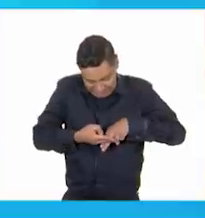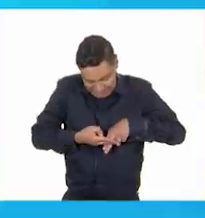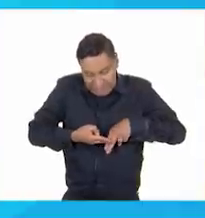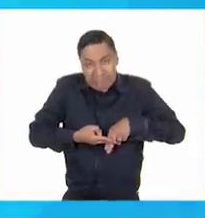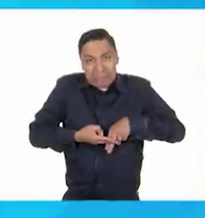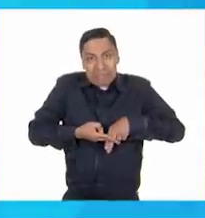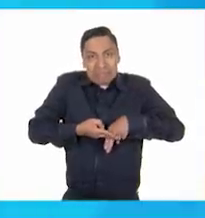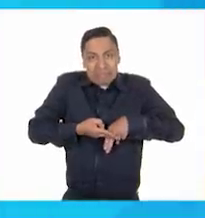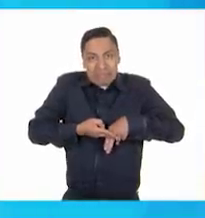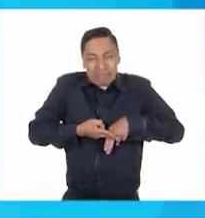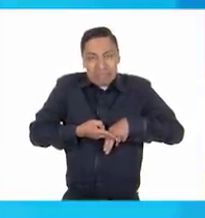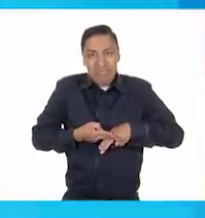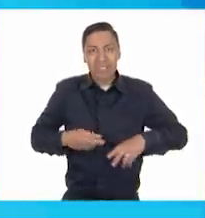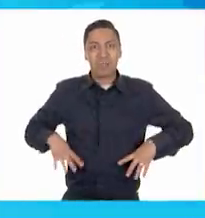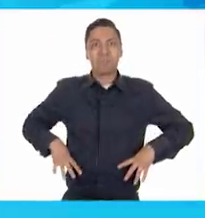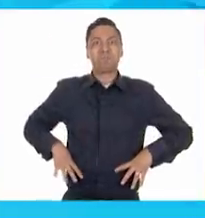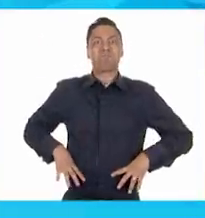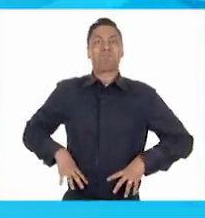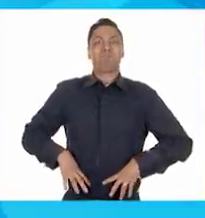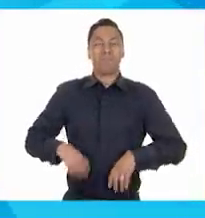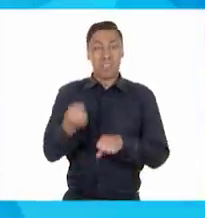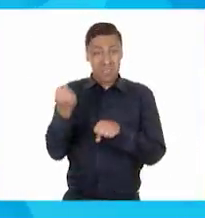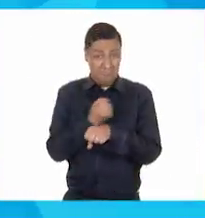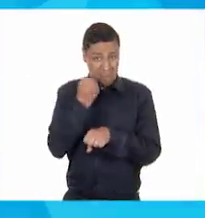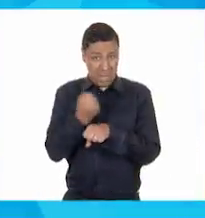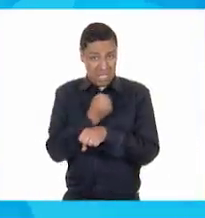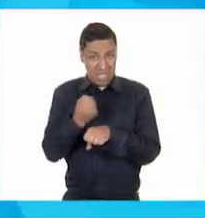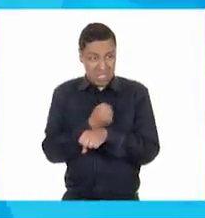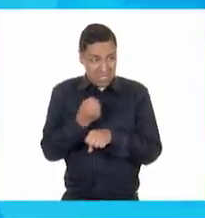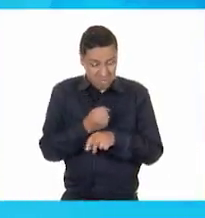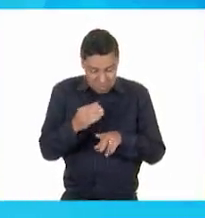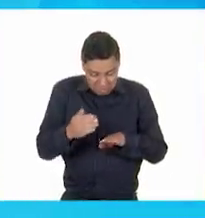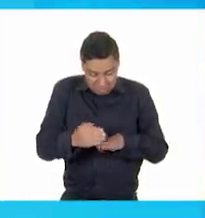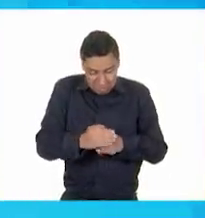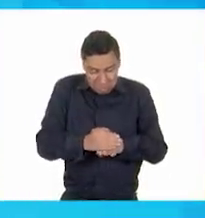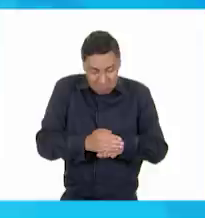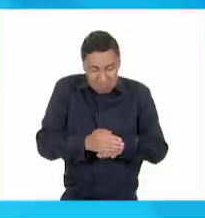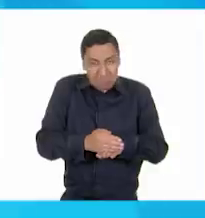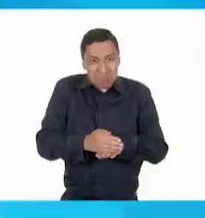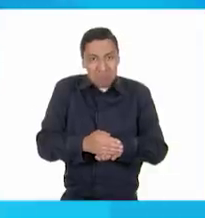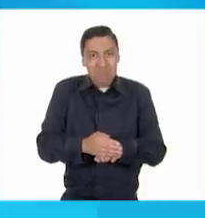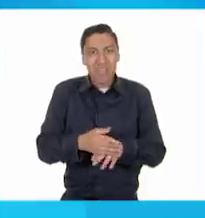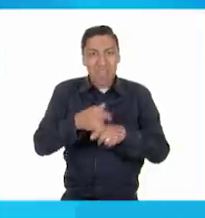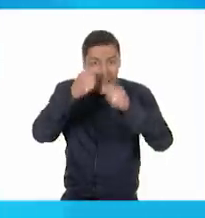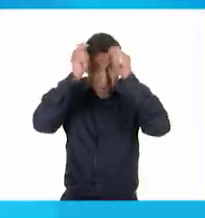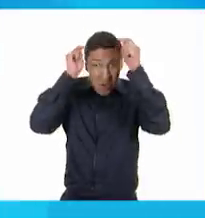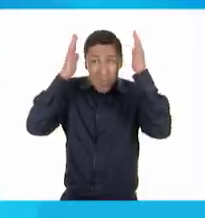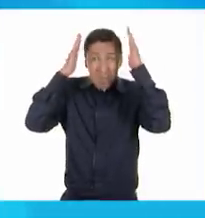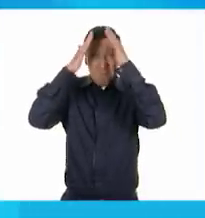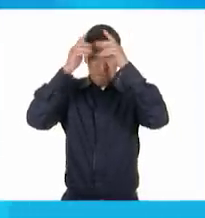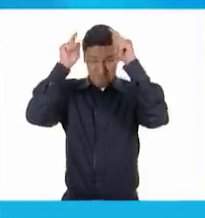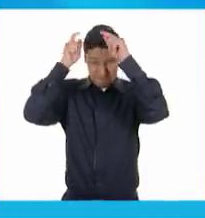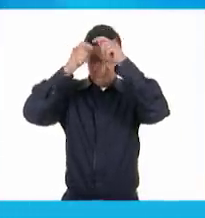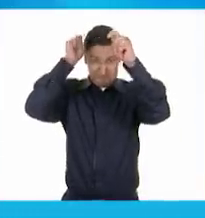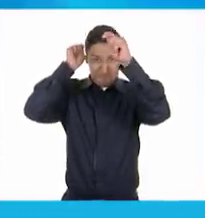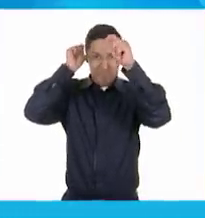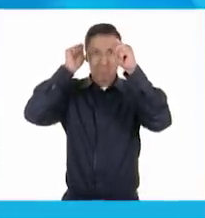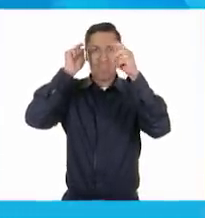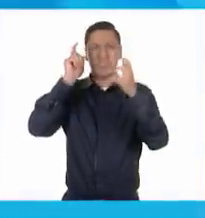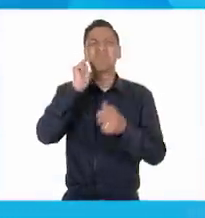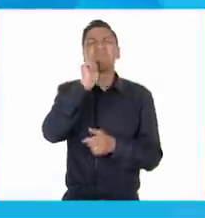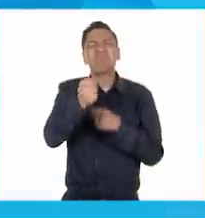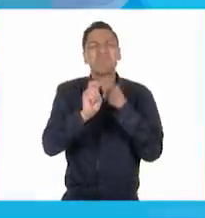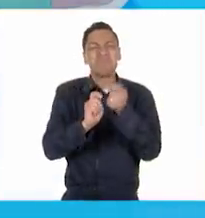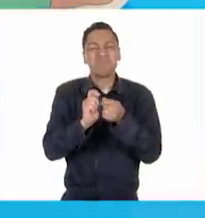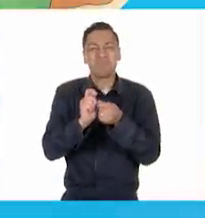cintura. Mis zapatos son estrechos. Mi gorra no me cabe. Mmm, estoy creciendo.